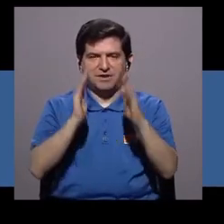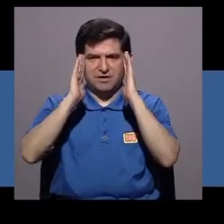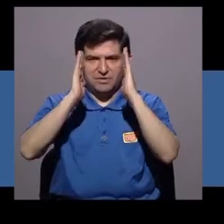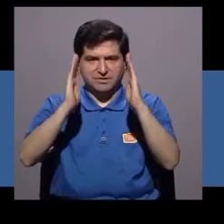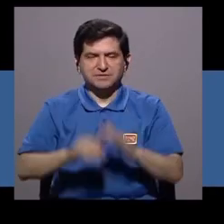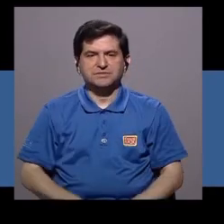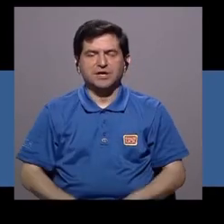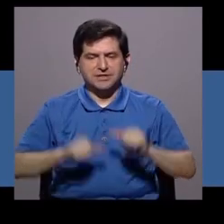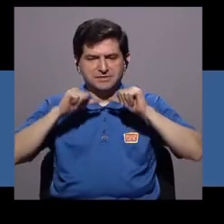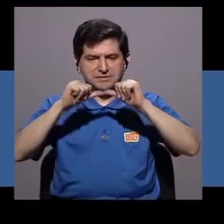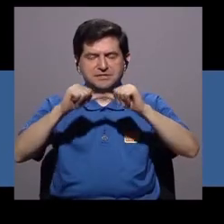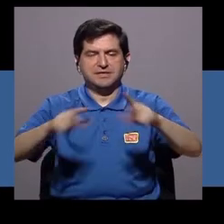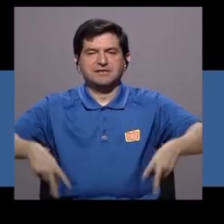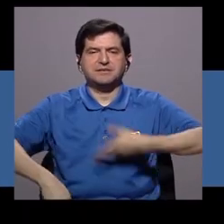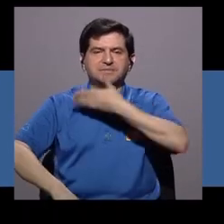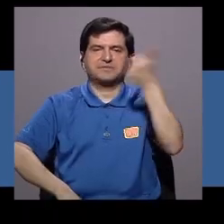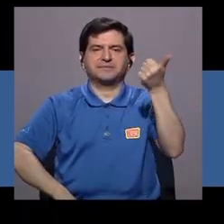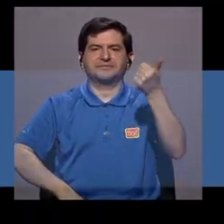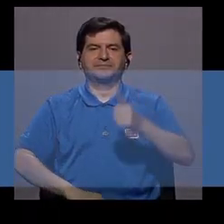más de Vivir Mejor.